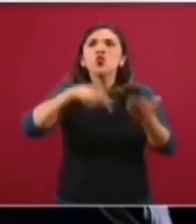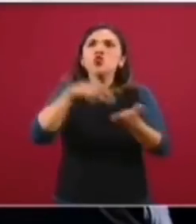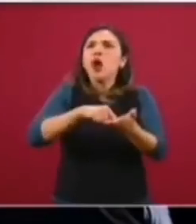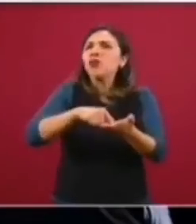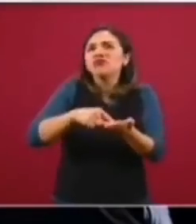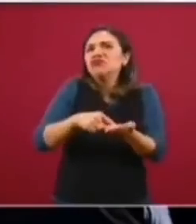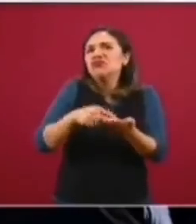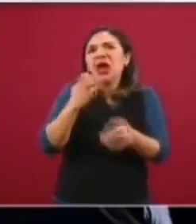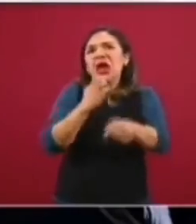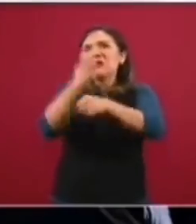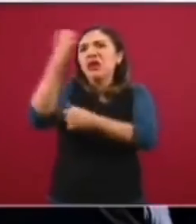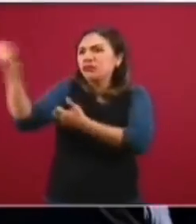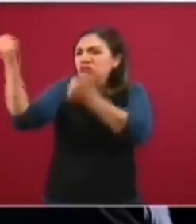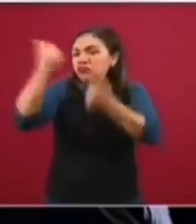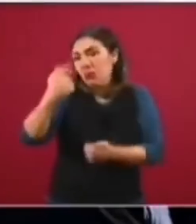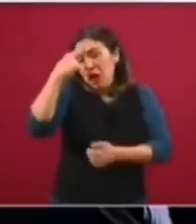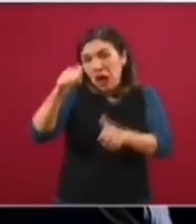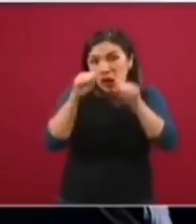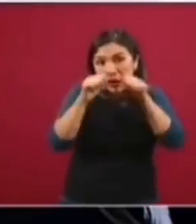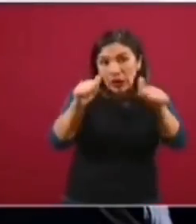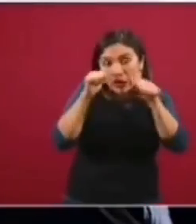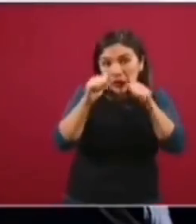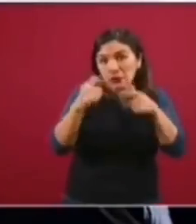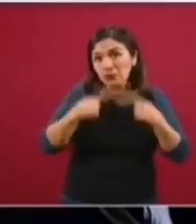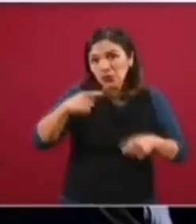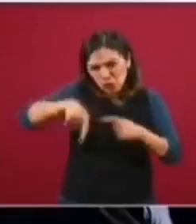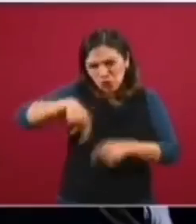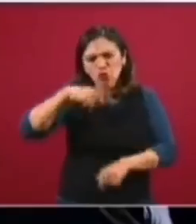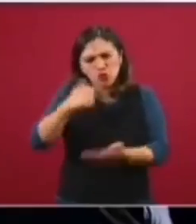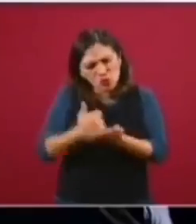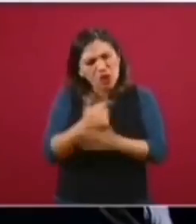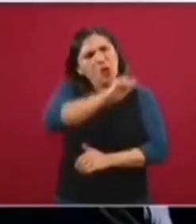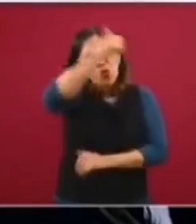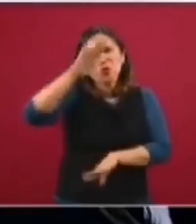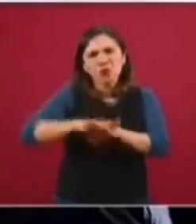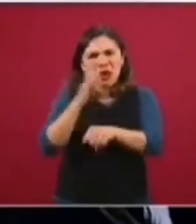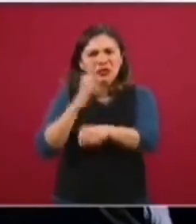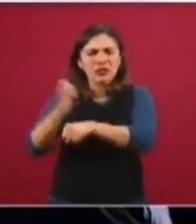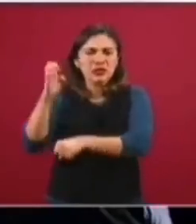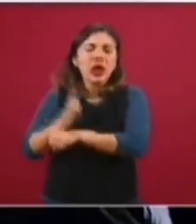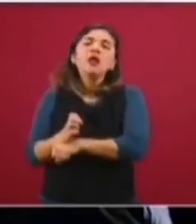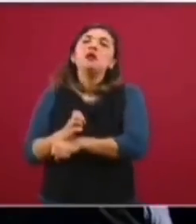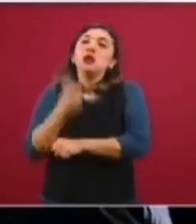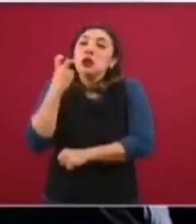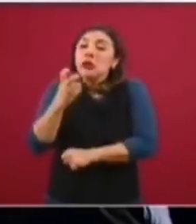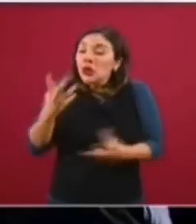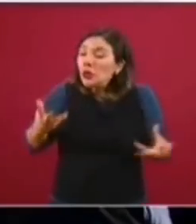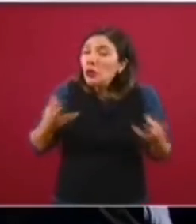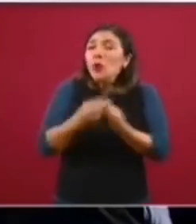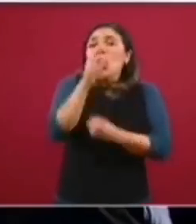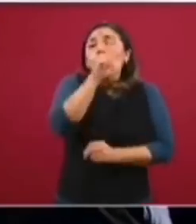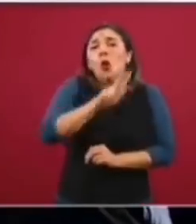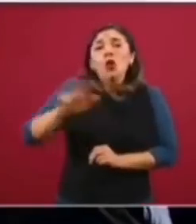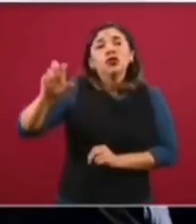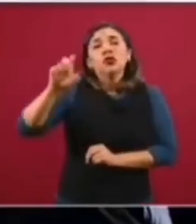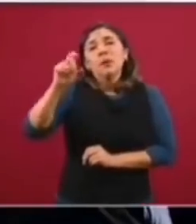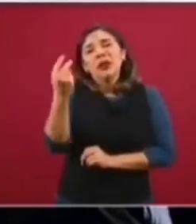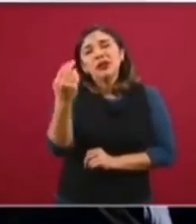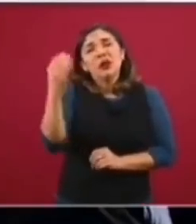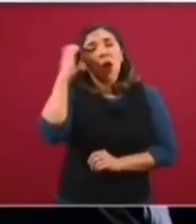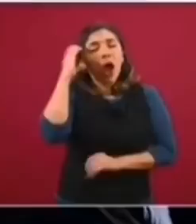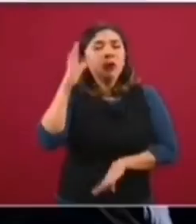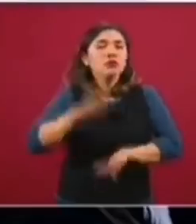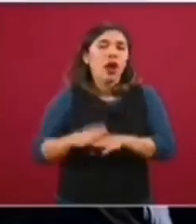del país, no solamente de la ciudad. Y bueno, son este número de 825 camas